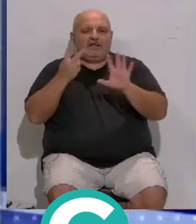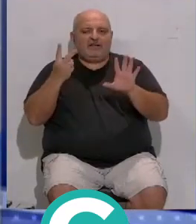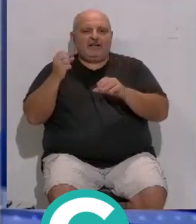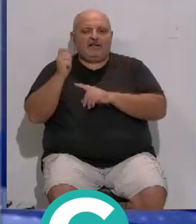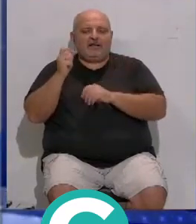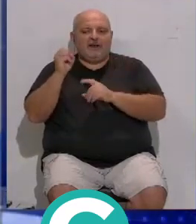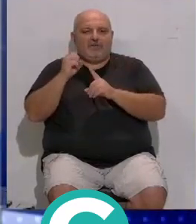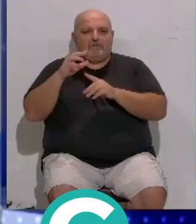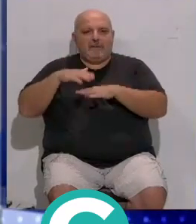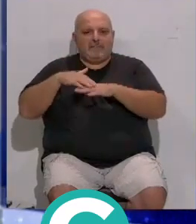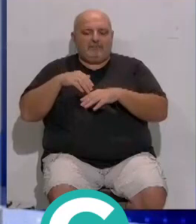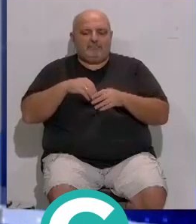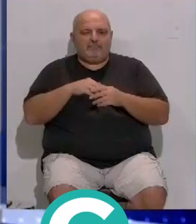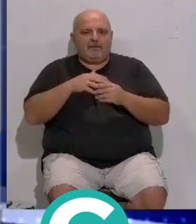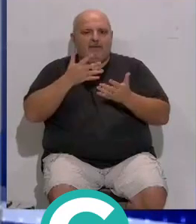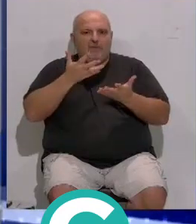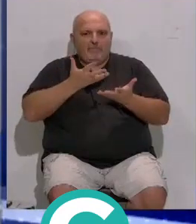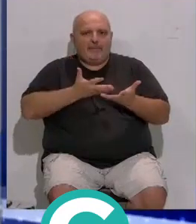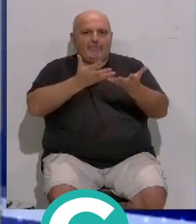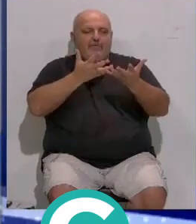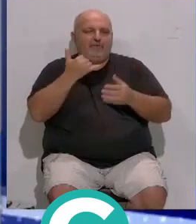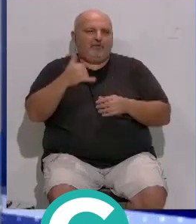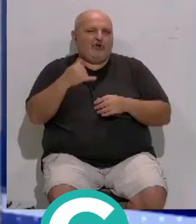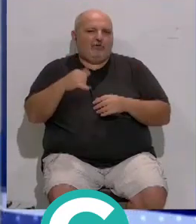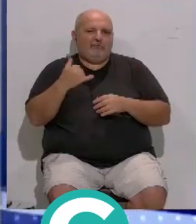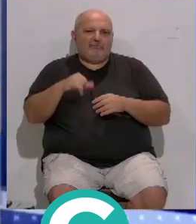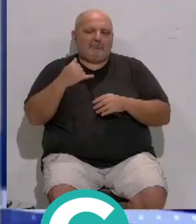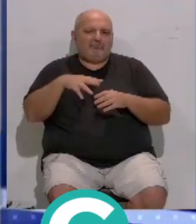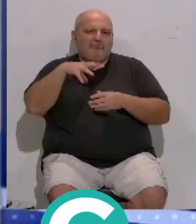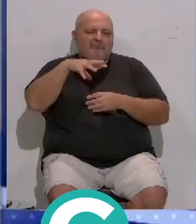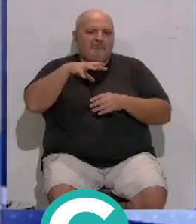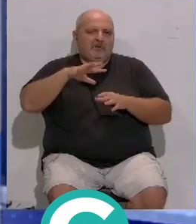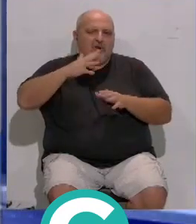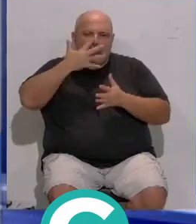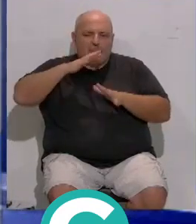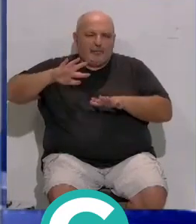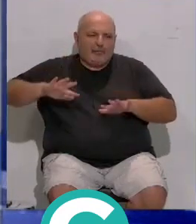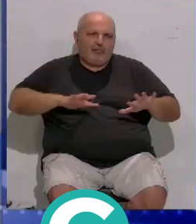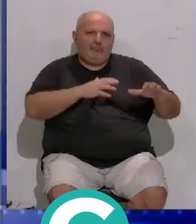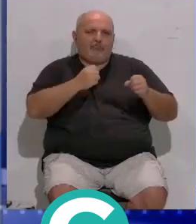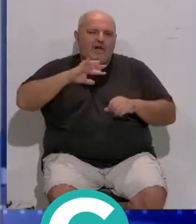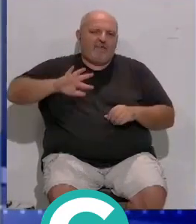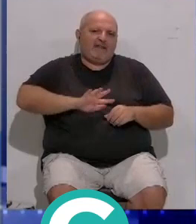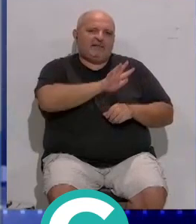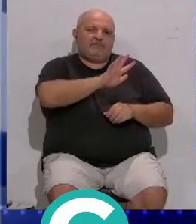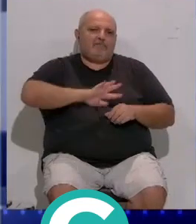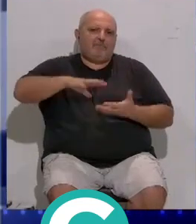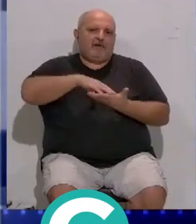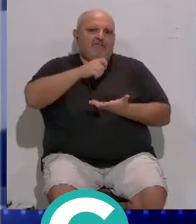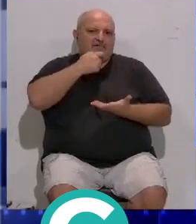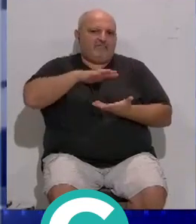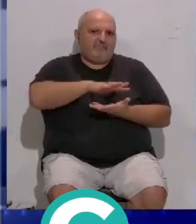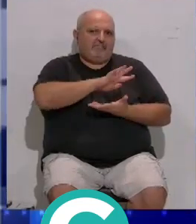grados de mínima. Los vientos soplarán de flojos variables en el interior... ...y de levante con rachas de fuertes en el estrecho.